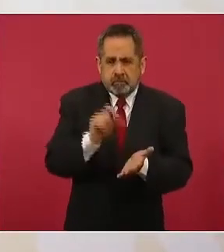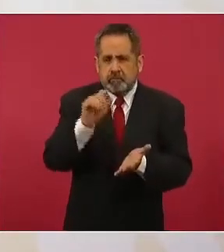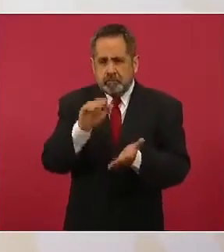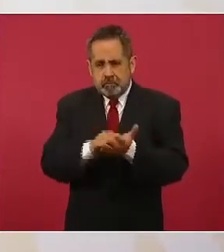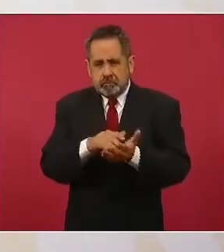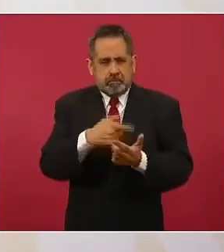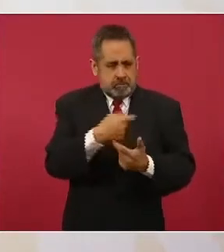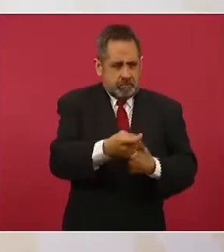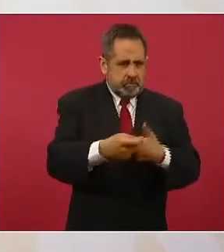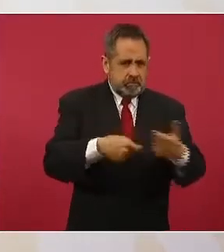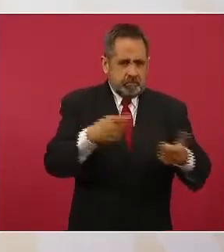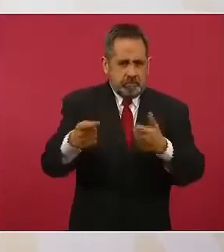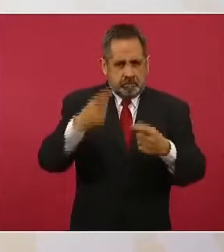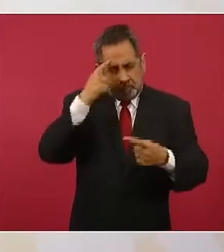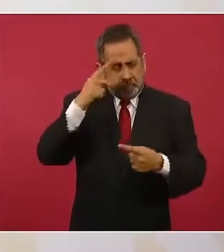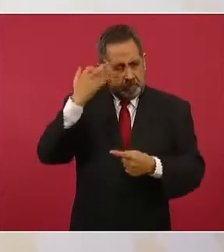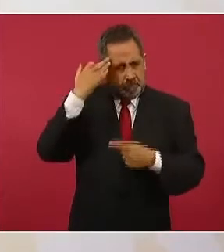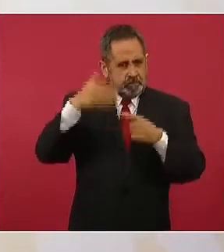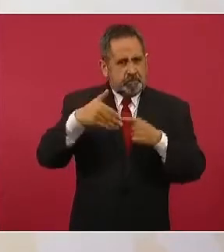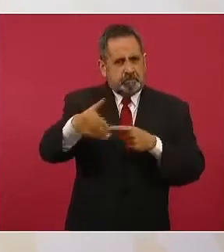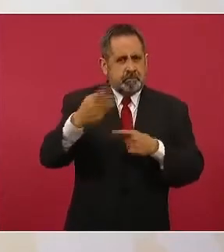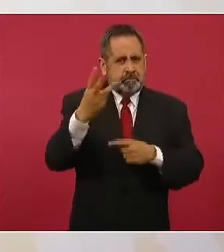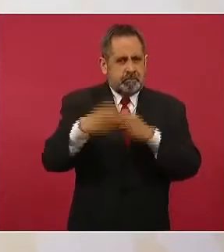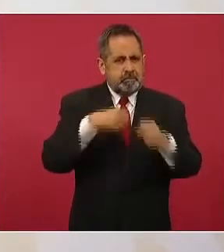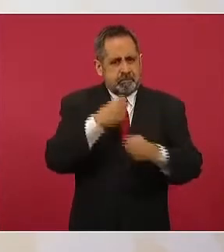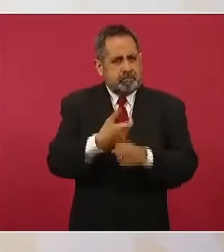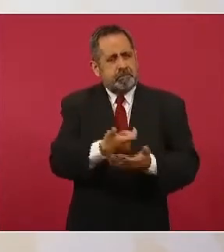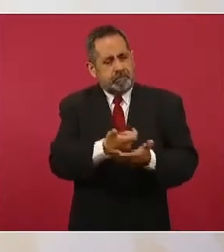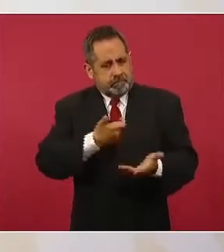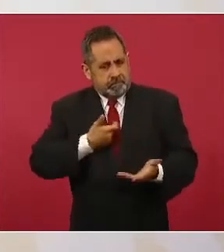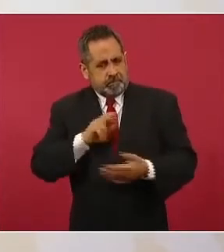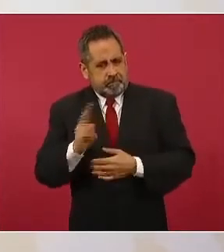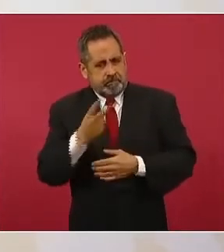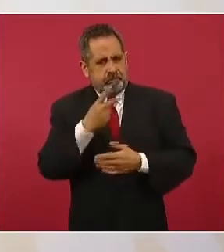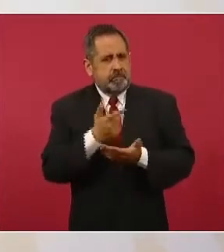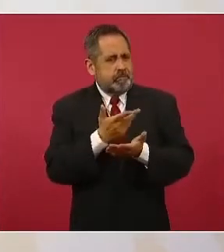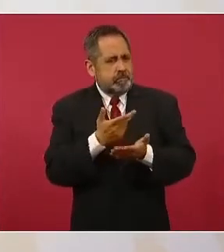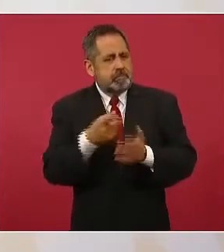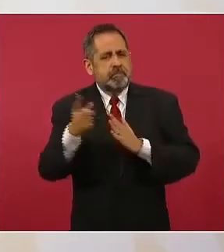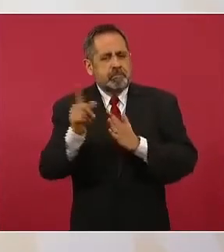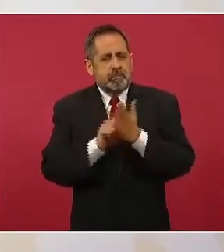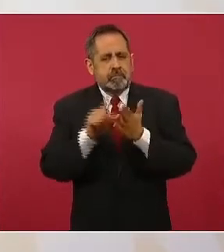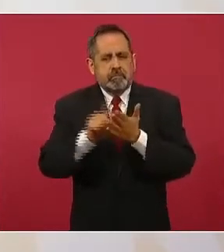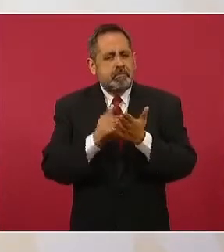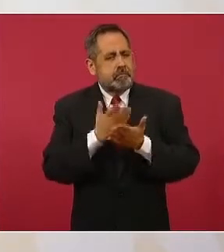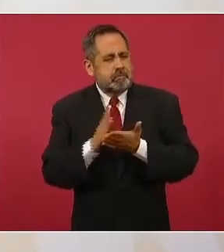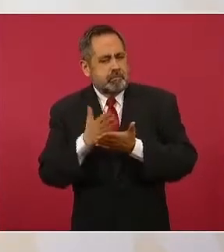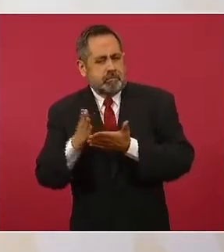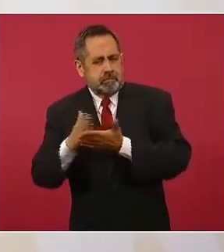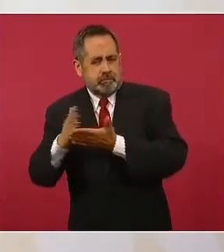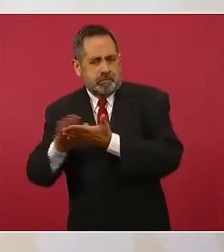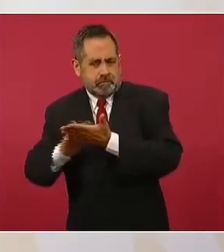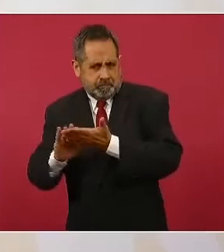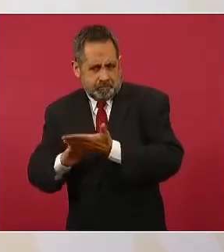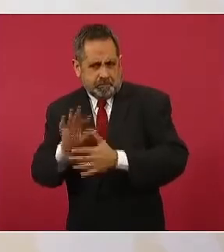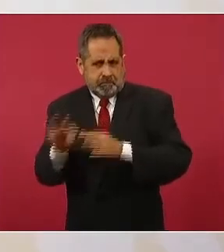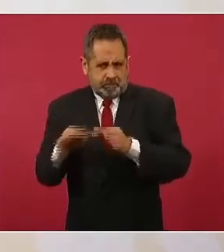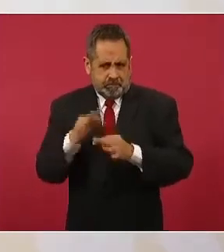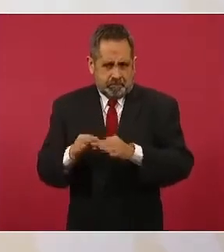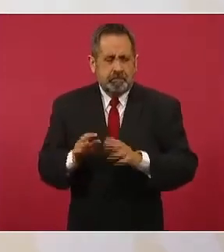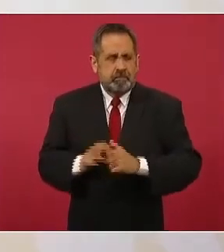a pagar en tres años con mensualidades? Vamos a tener